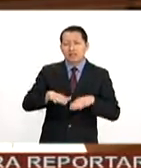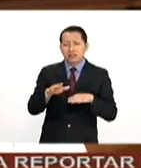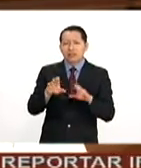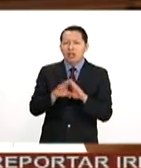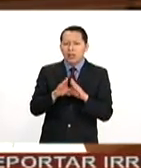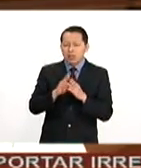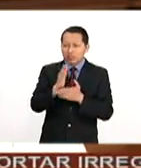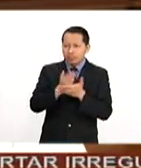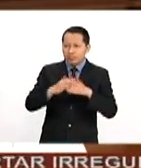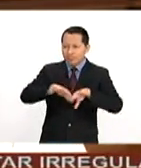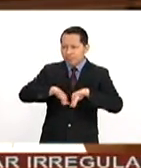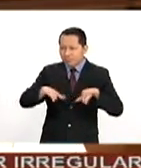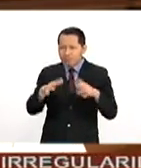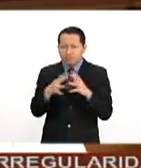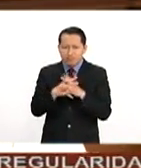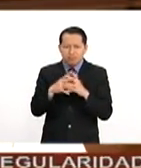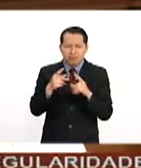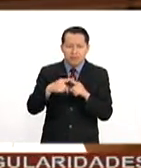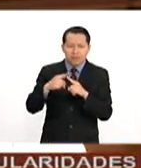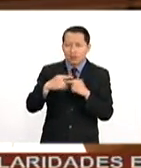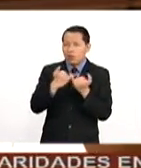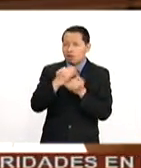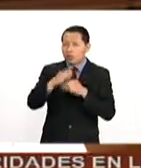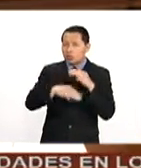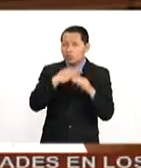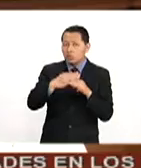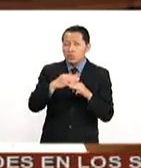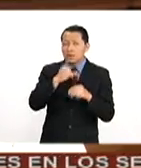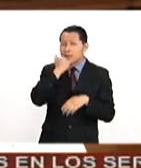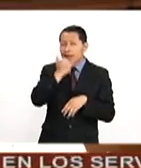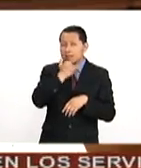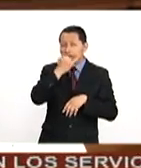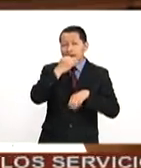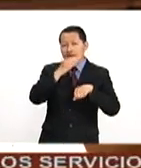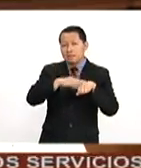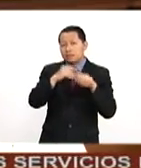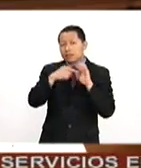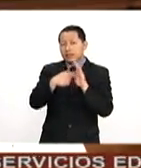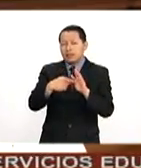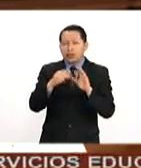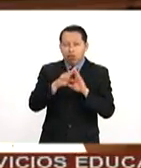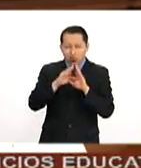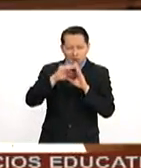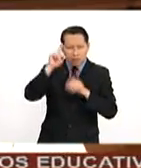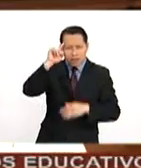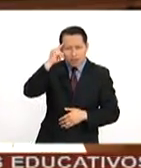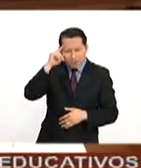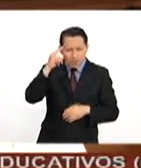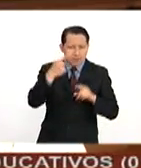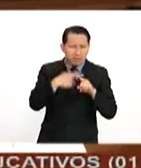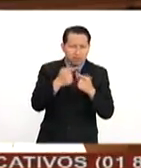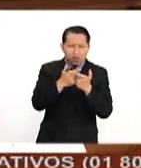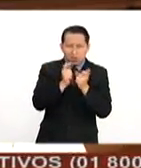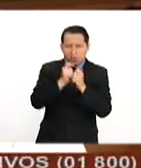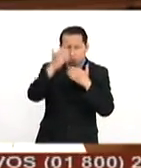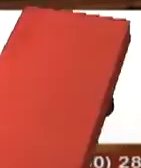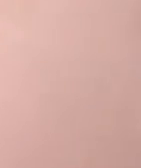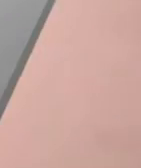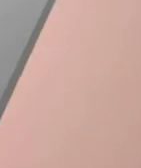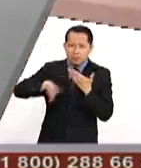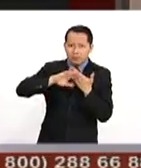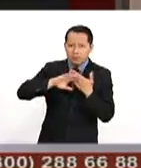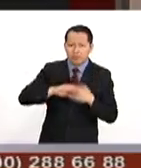y mandando el mensaje equivocado al resto del mundo. Así, ayudando a fomentar el enojo y odio de grupos terroristas hacia nuestro país.